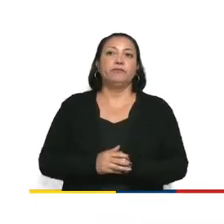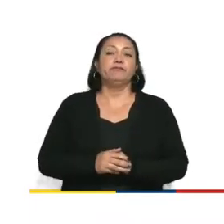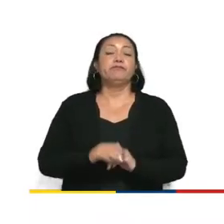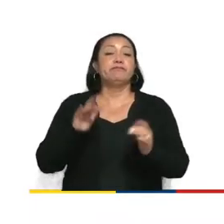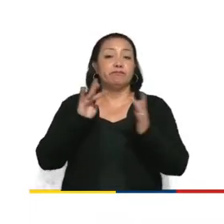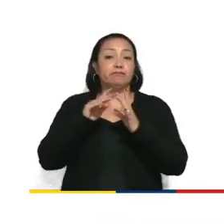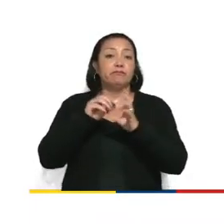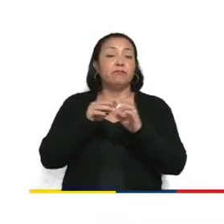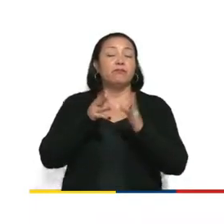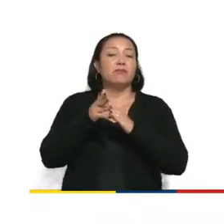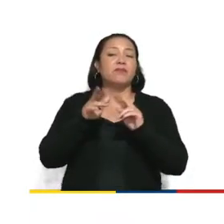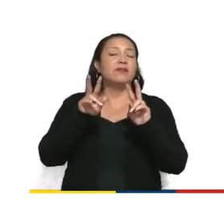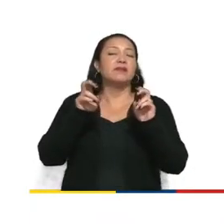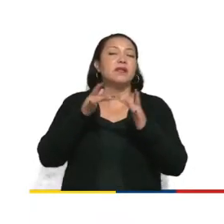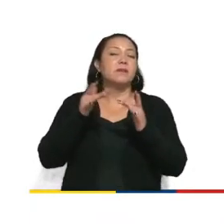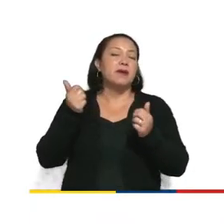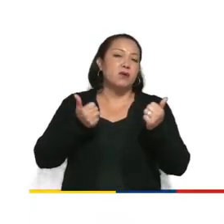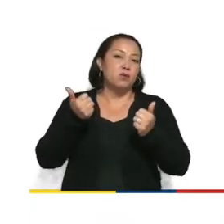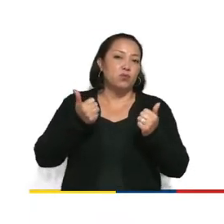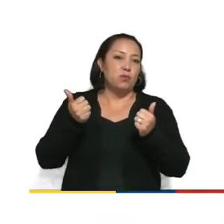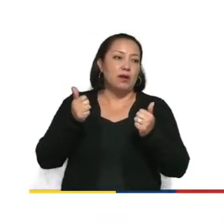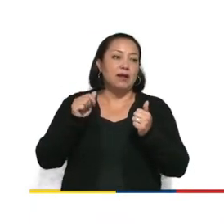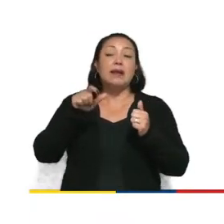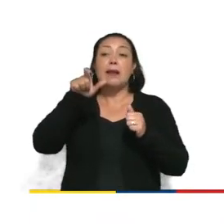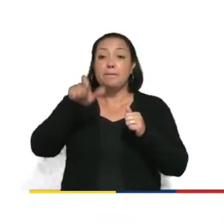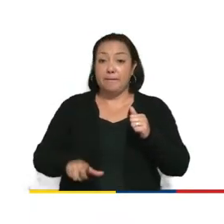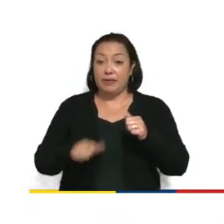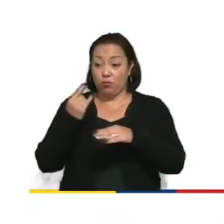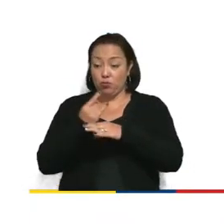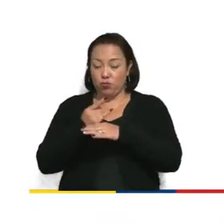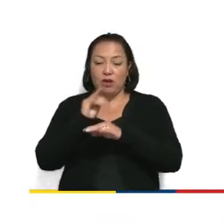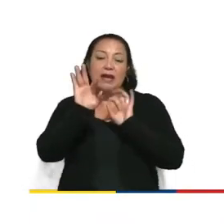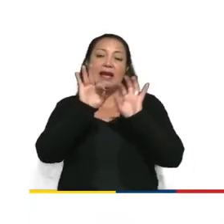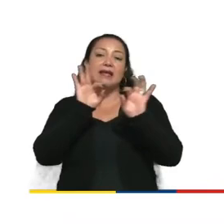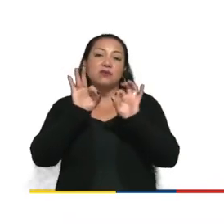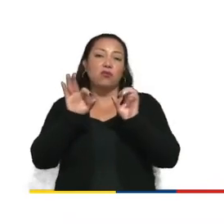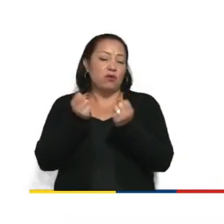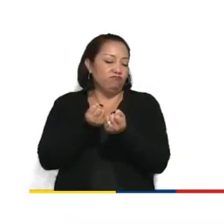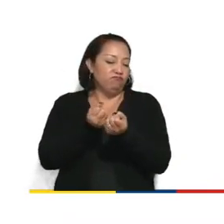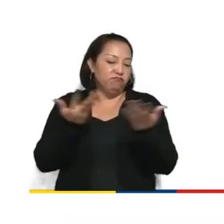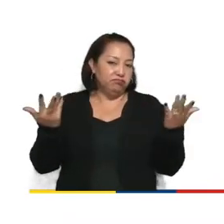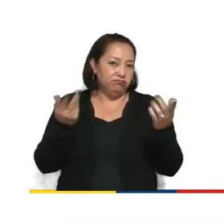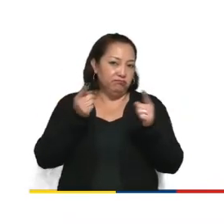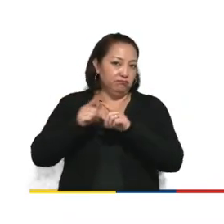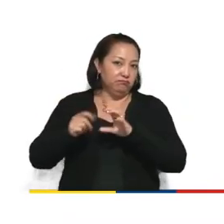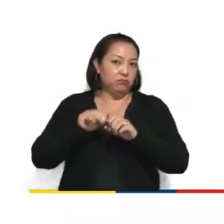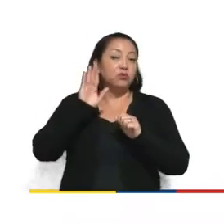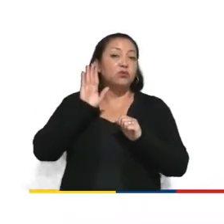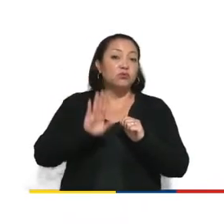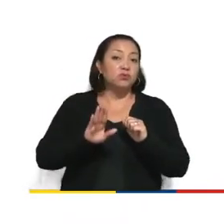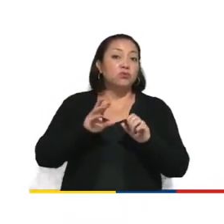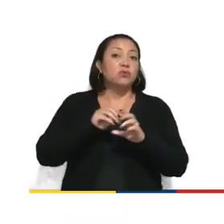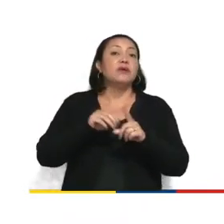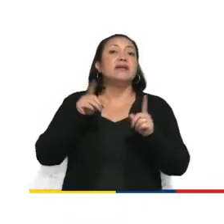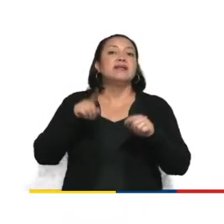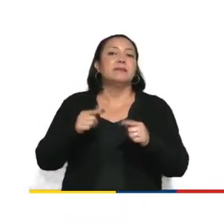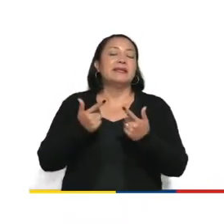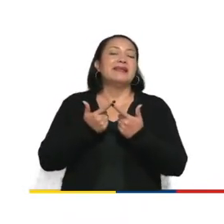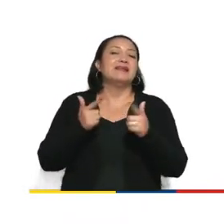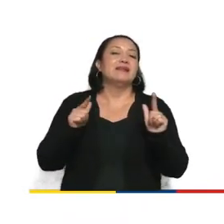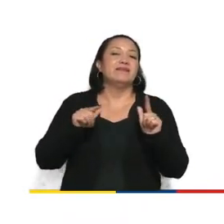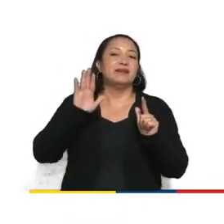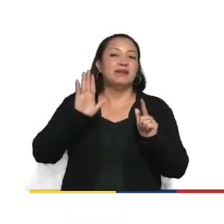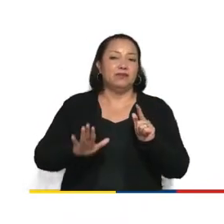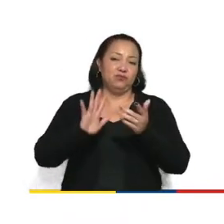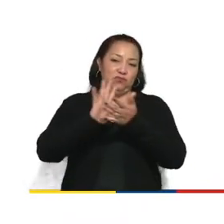tiene que ver con la elección del consumidor, el pluralismo de las redes y la libertad de la